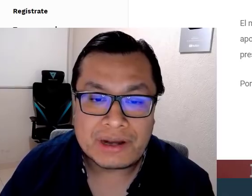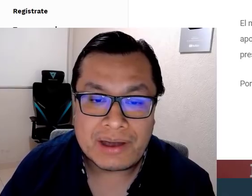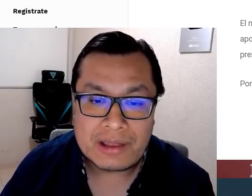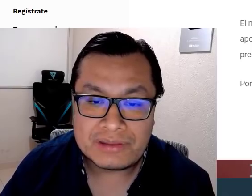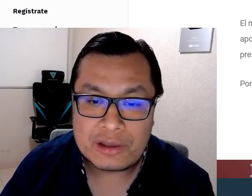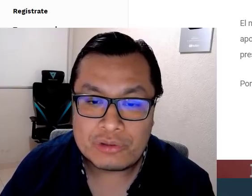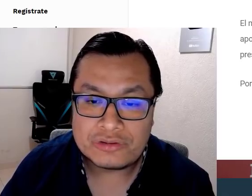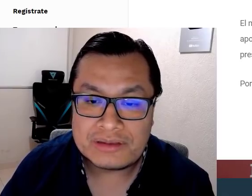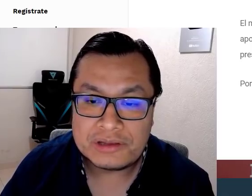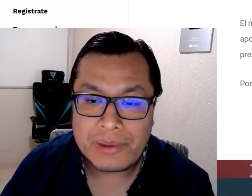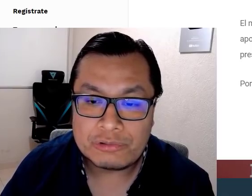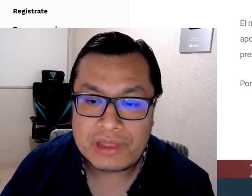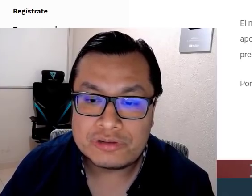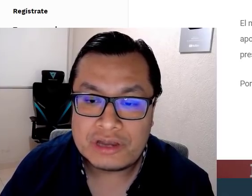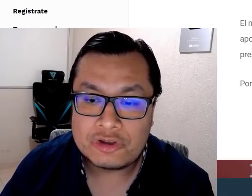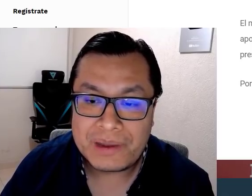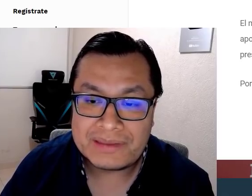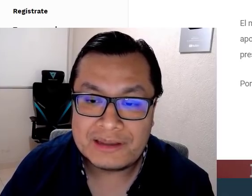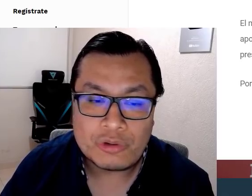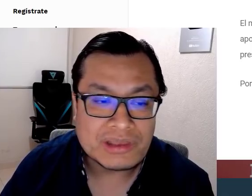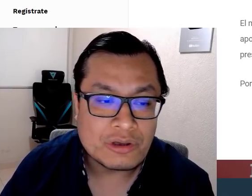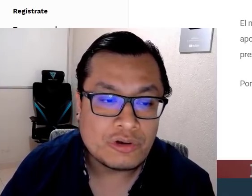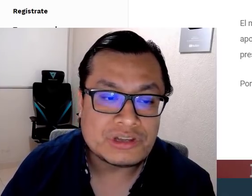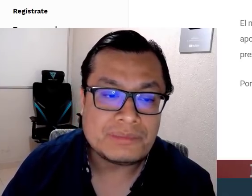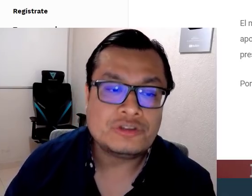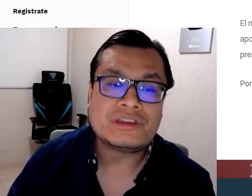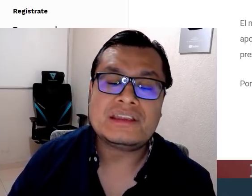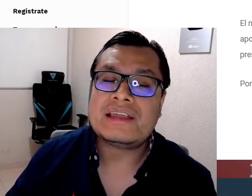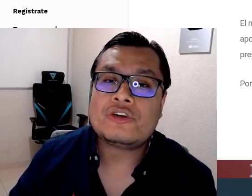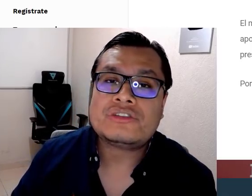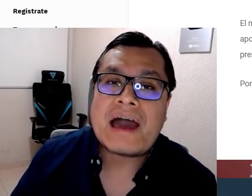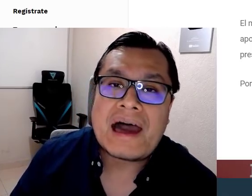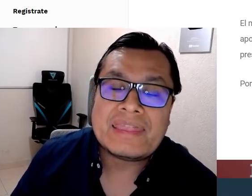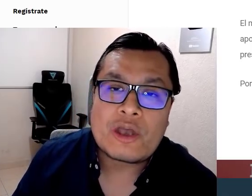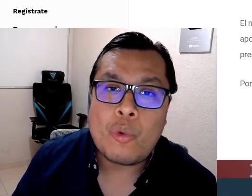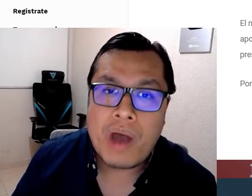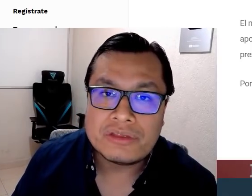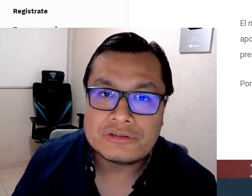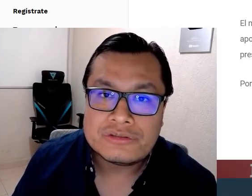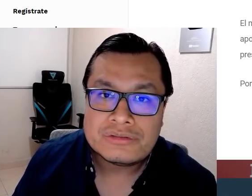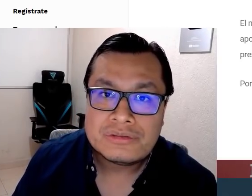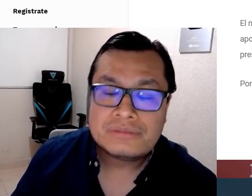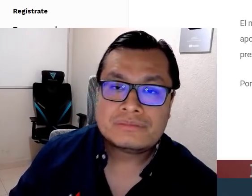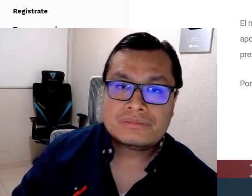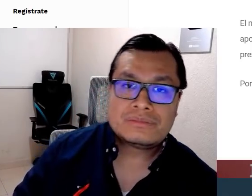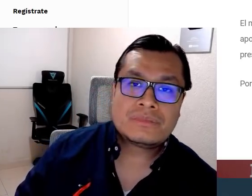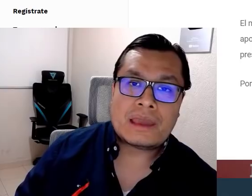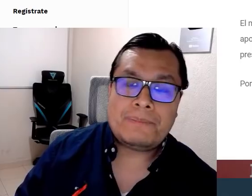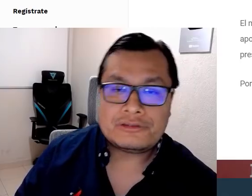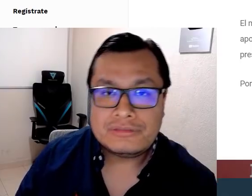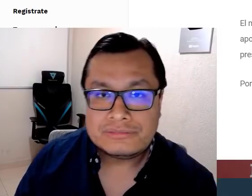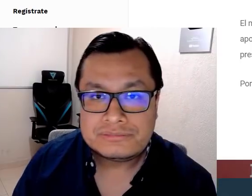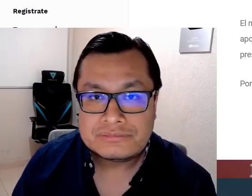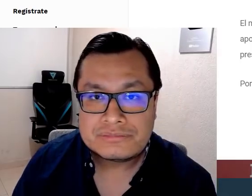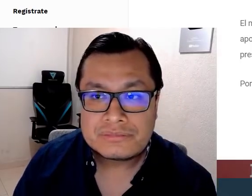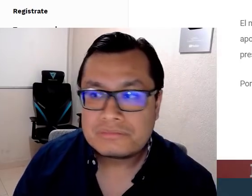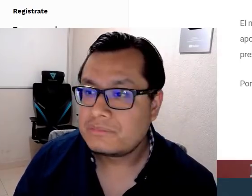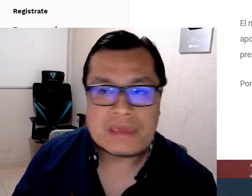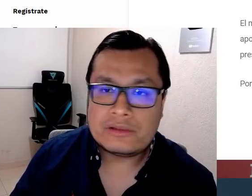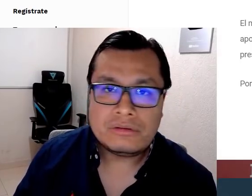Los trabajadores de la educación han sido vacunados y los planteles cuentan con los servicios sanitarios adecuados. ¿Qué pasó?